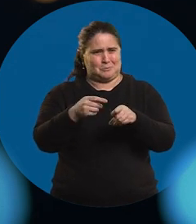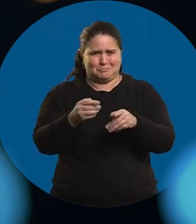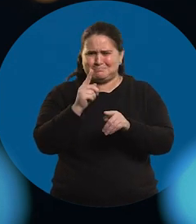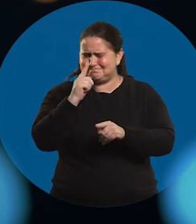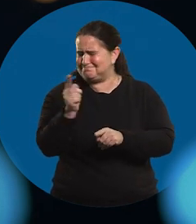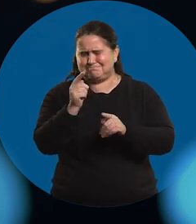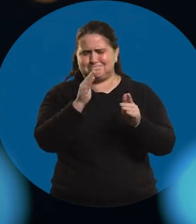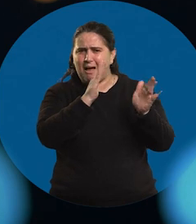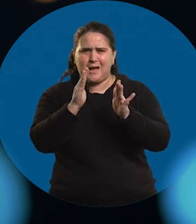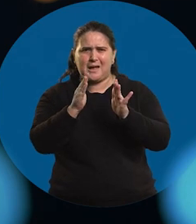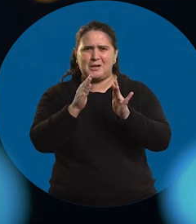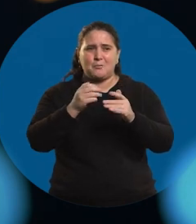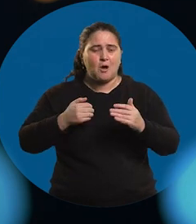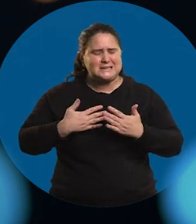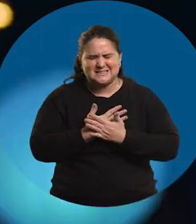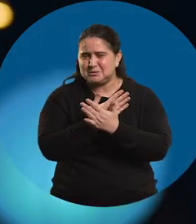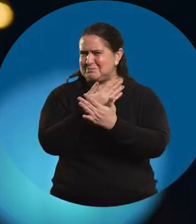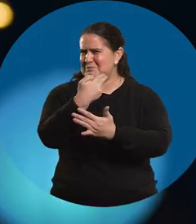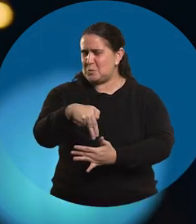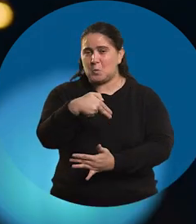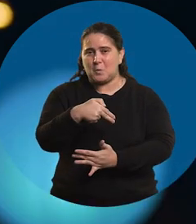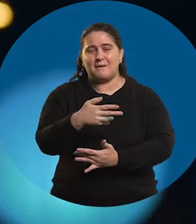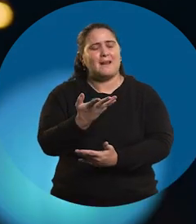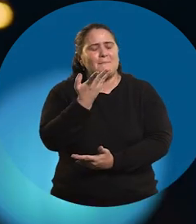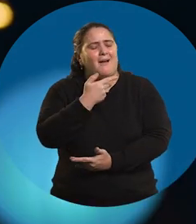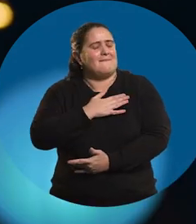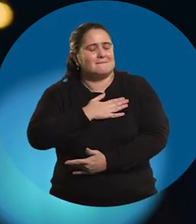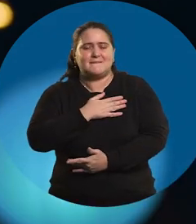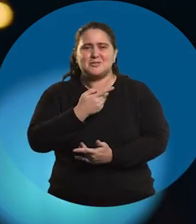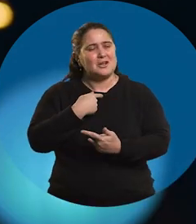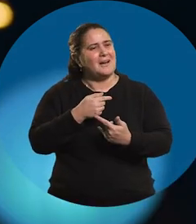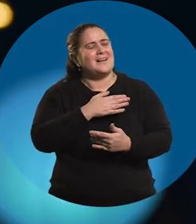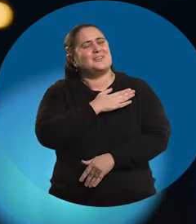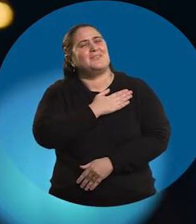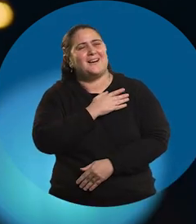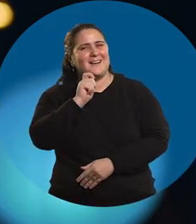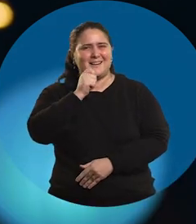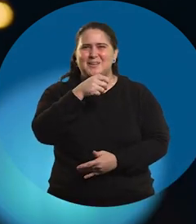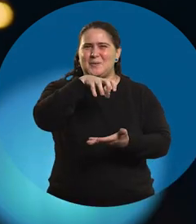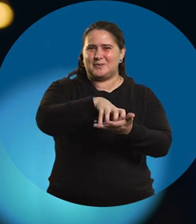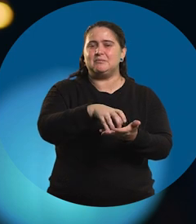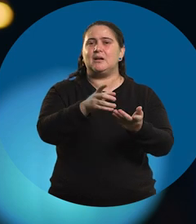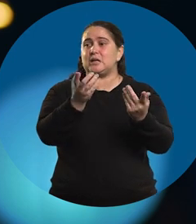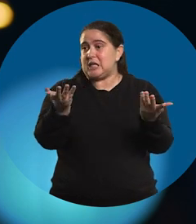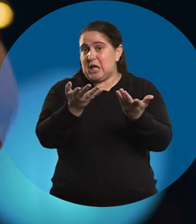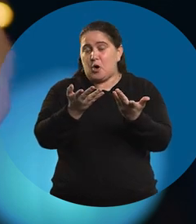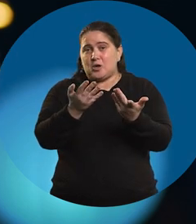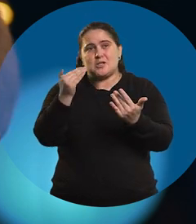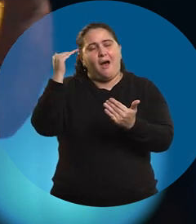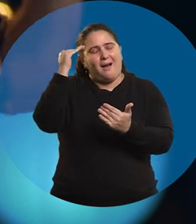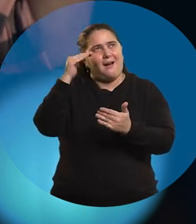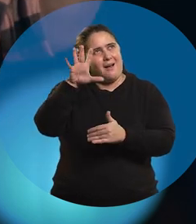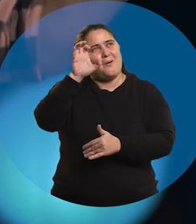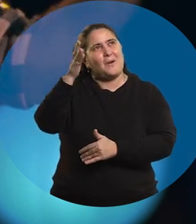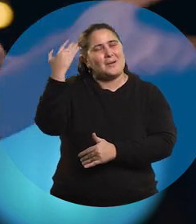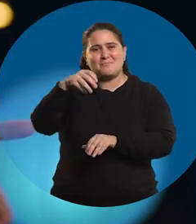Que se me fueron volando. Que nunca la sufrí. Lo recuerdo con mucho cariño, Lipa. Y bueno, hice... Y ahora tengo en mi